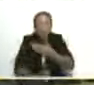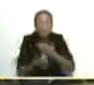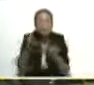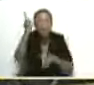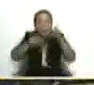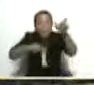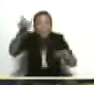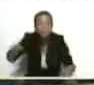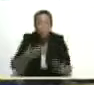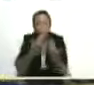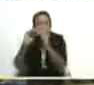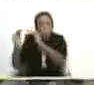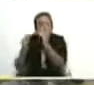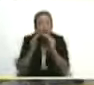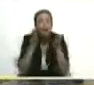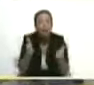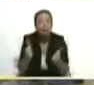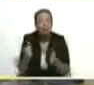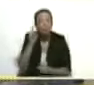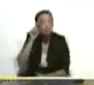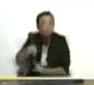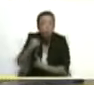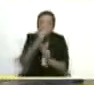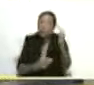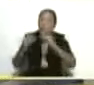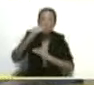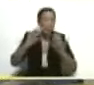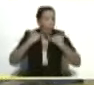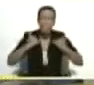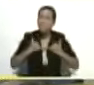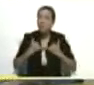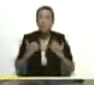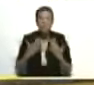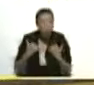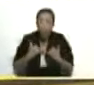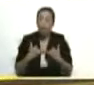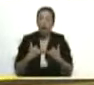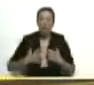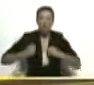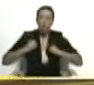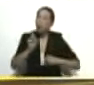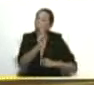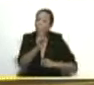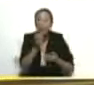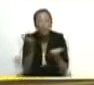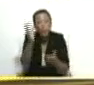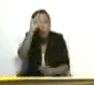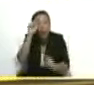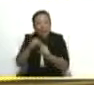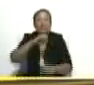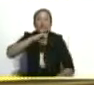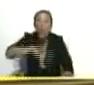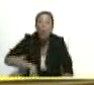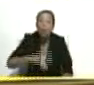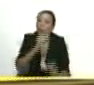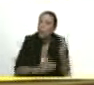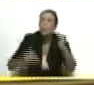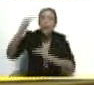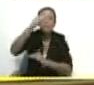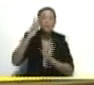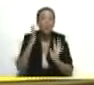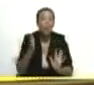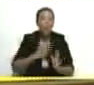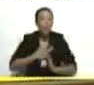superior a cualquiera de nosotros. De una causa histórica superior a